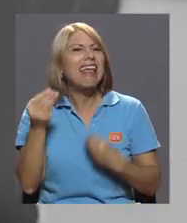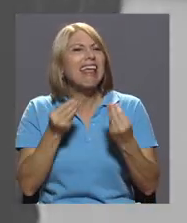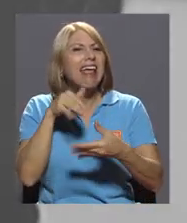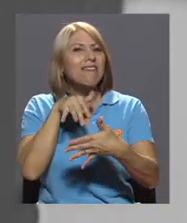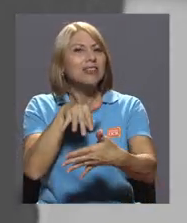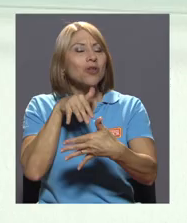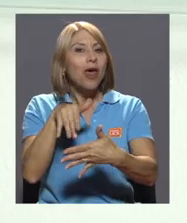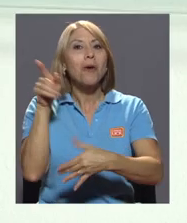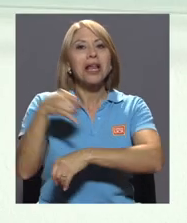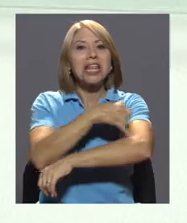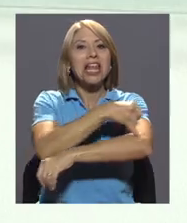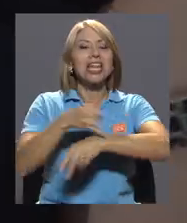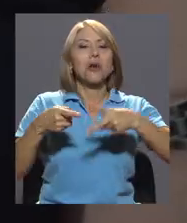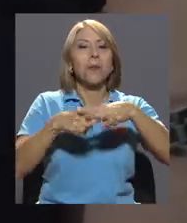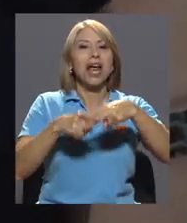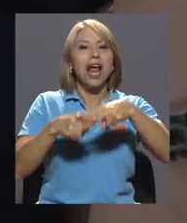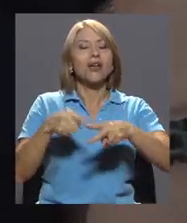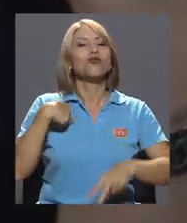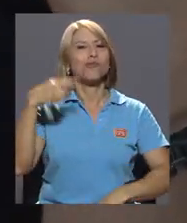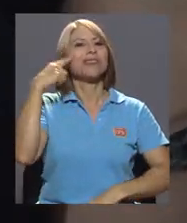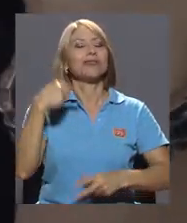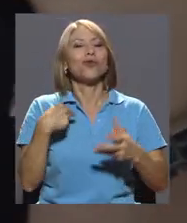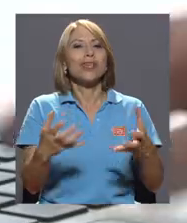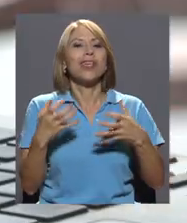ingeniero mecánico. Yo dije, bueno, yo quiero ser ingeniera.